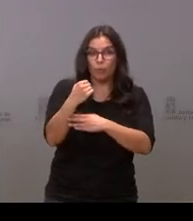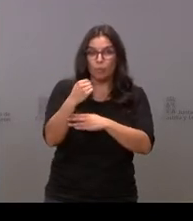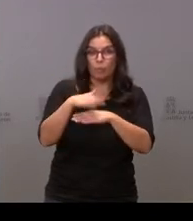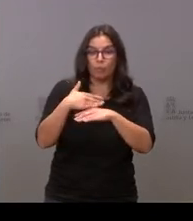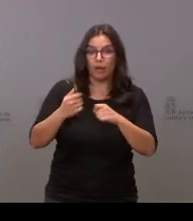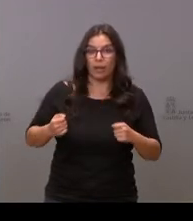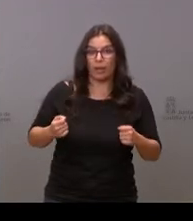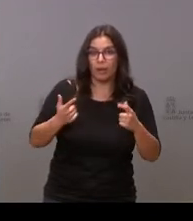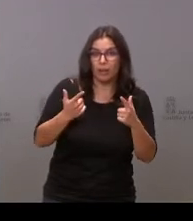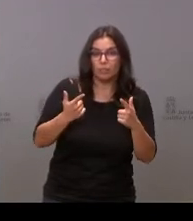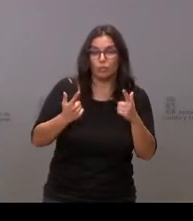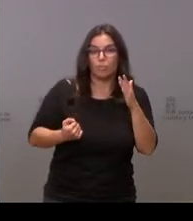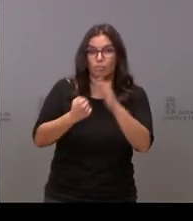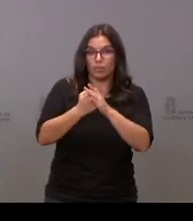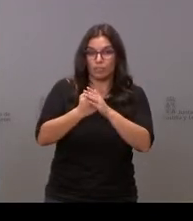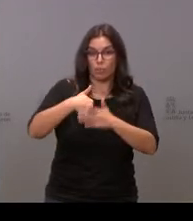gasto el miércoles